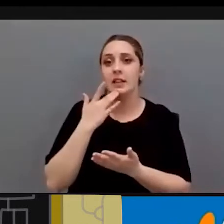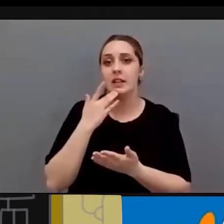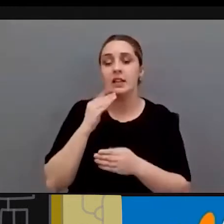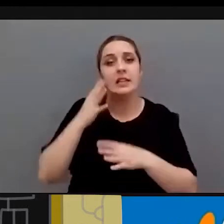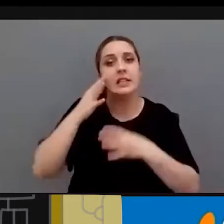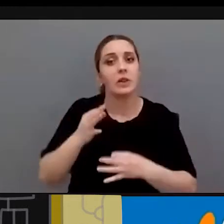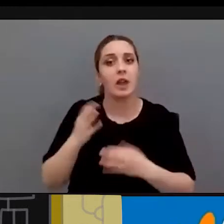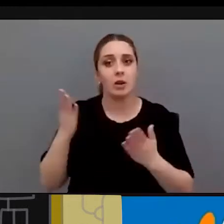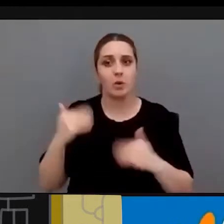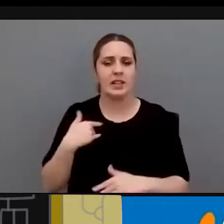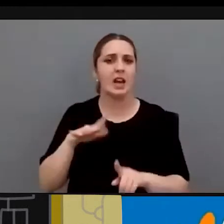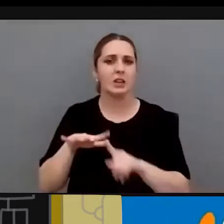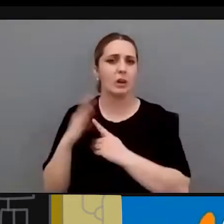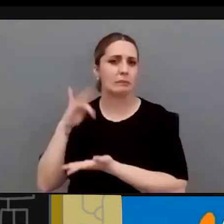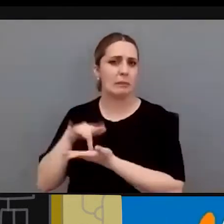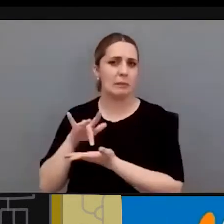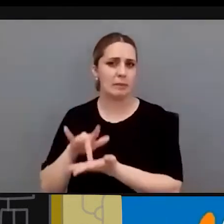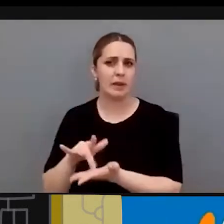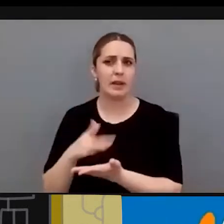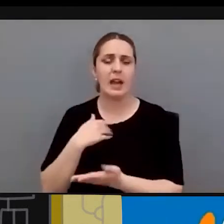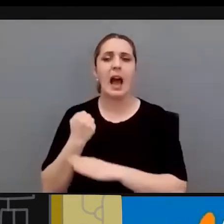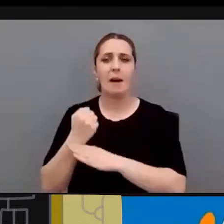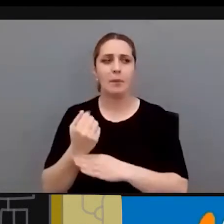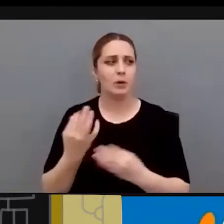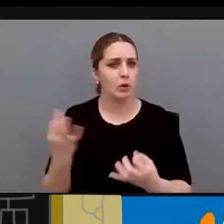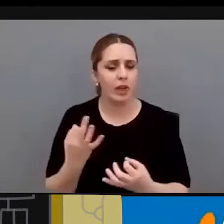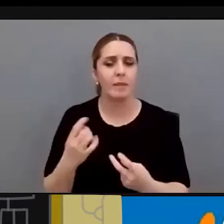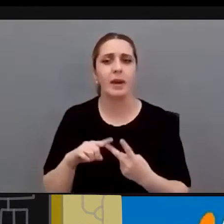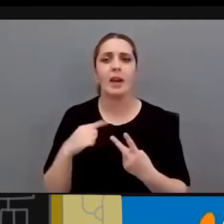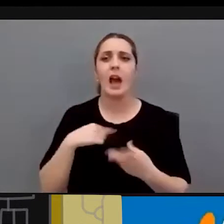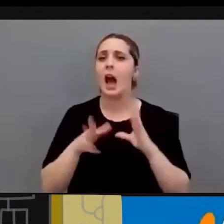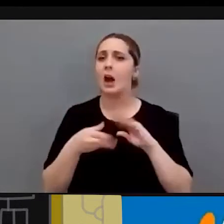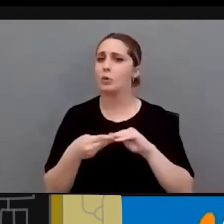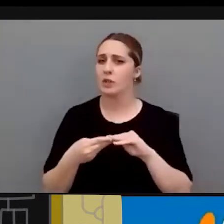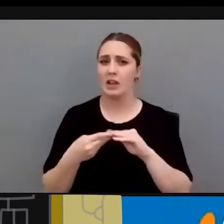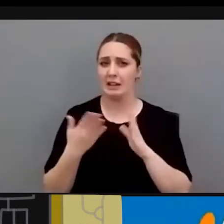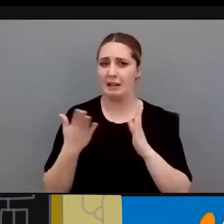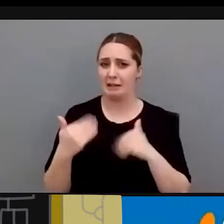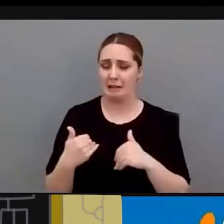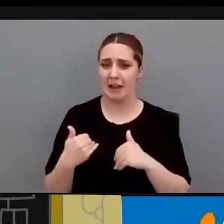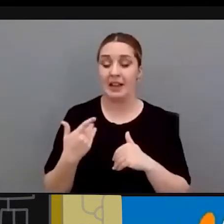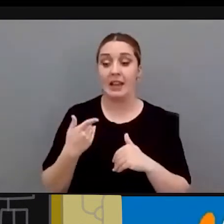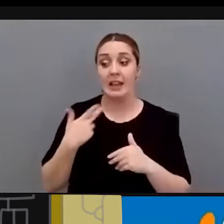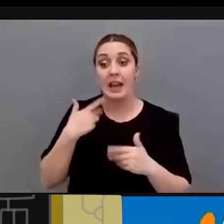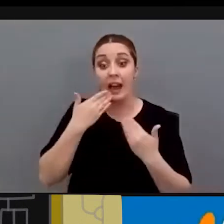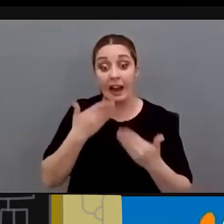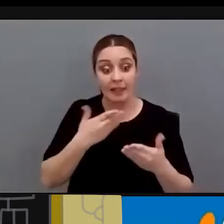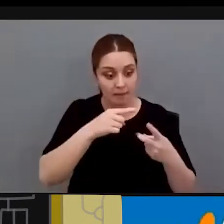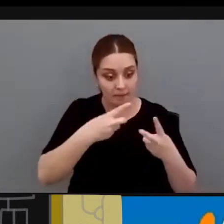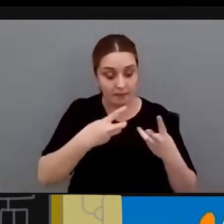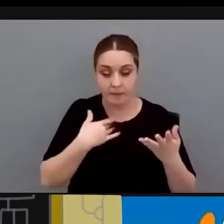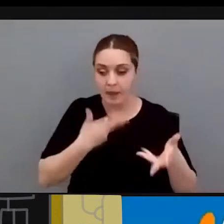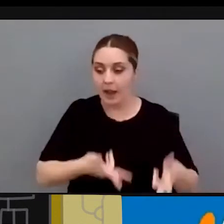hemos visto en varios casos analizados, ni con los apoyos debidos, ni con los ajustes efectivamente, que permiten a las mujeres con discapacidad,